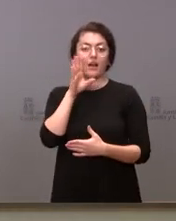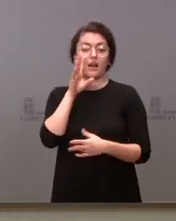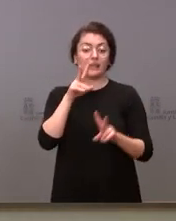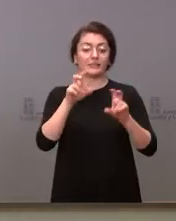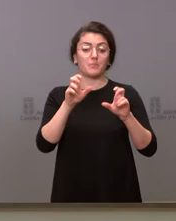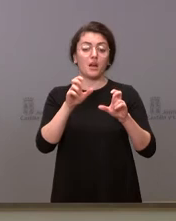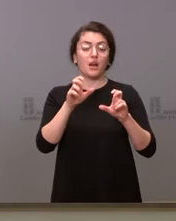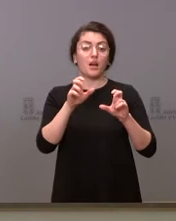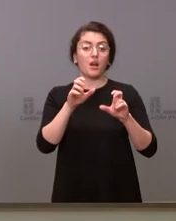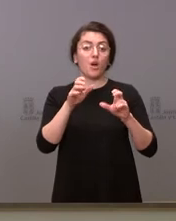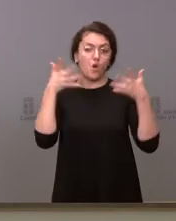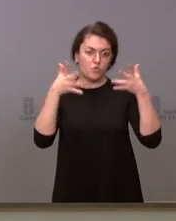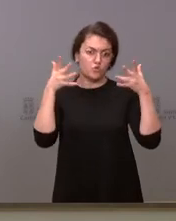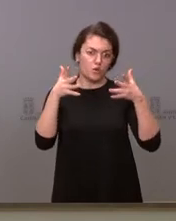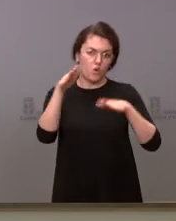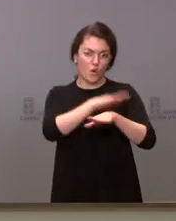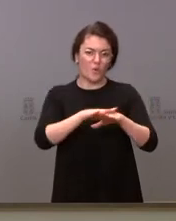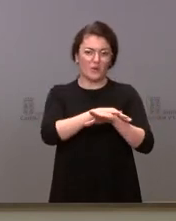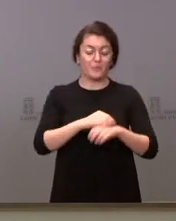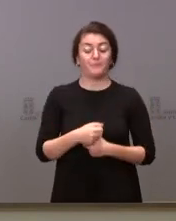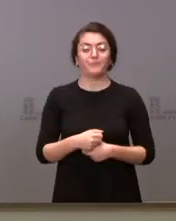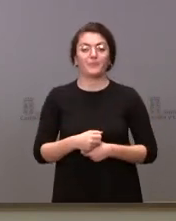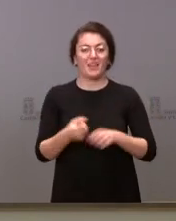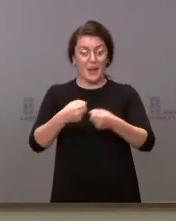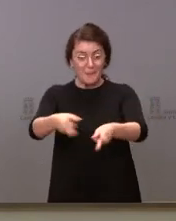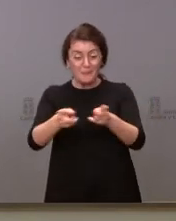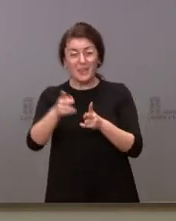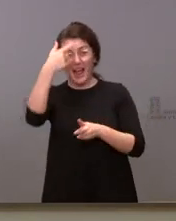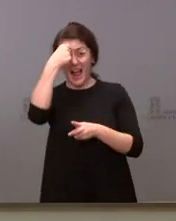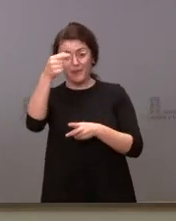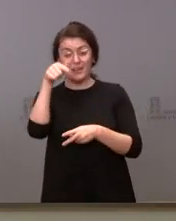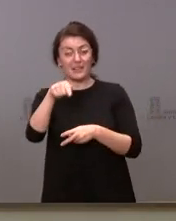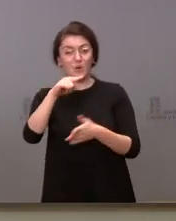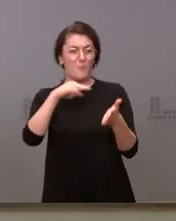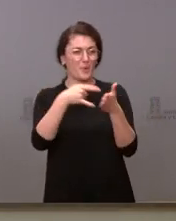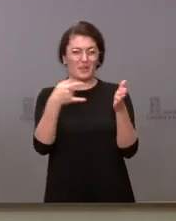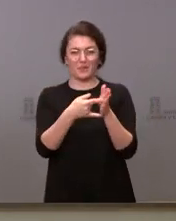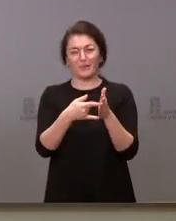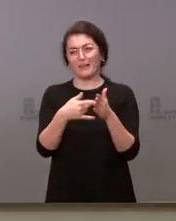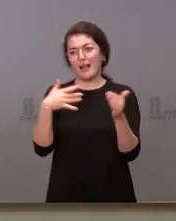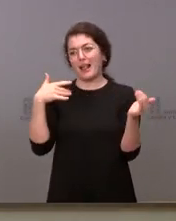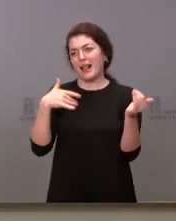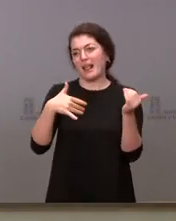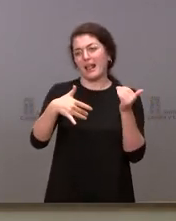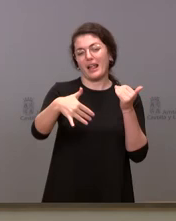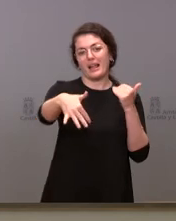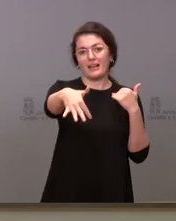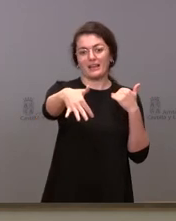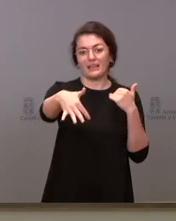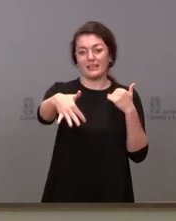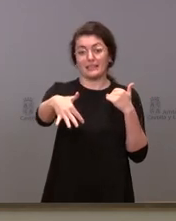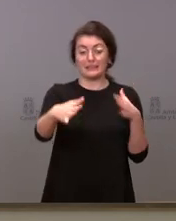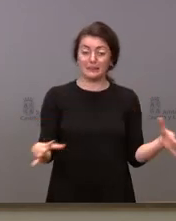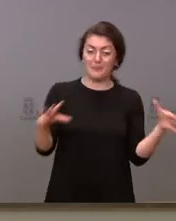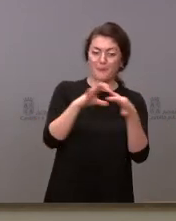Gobierno. La piscina de Ávila, que es un proyecto eterno, tiene que ver con esas negociaciones.